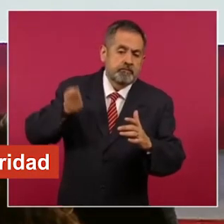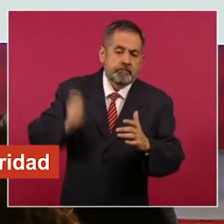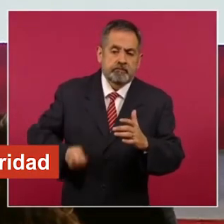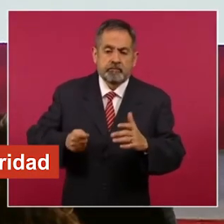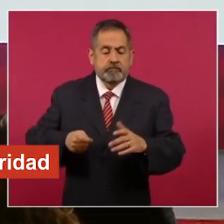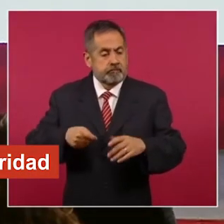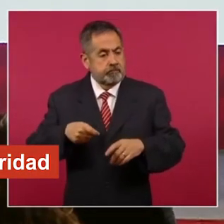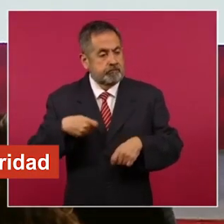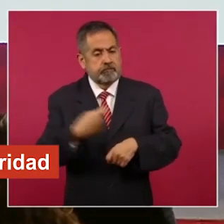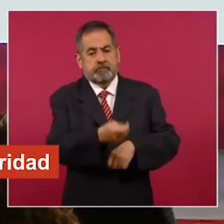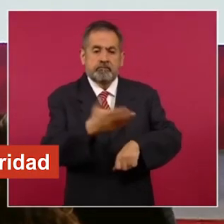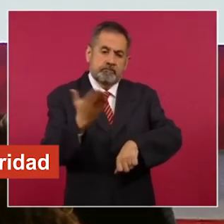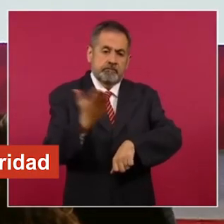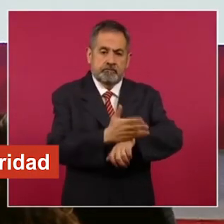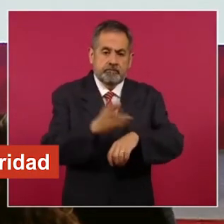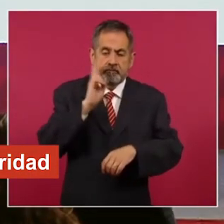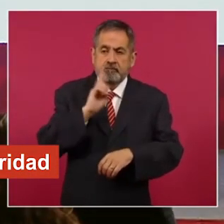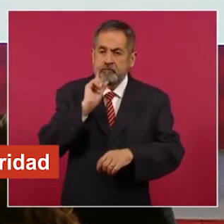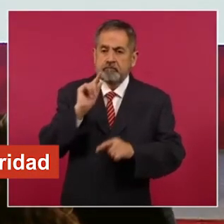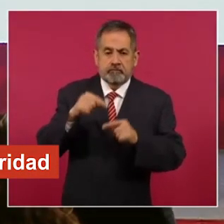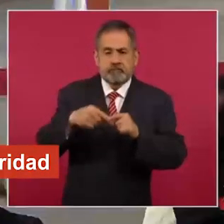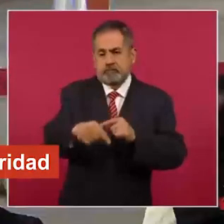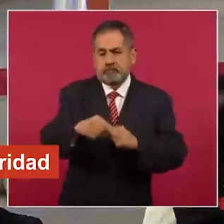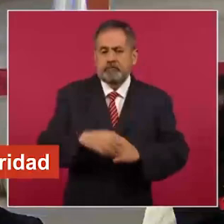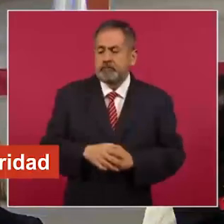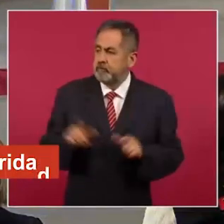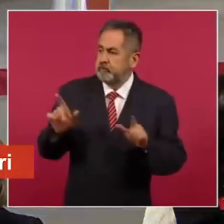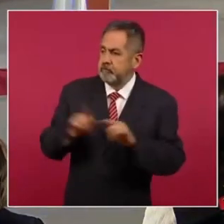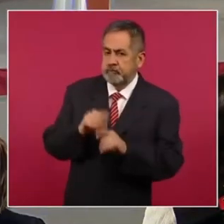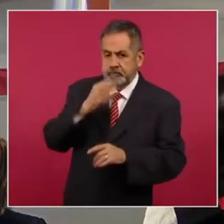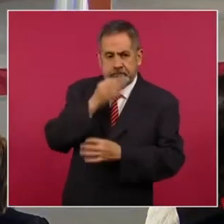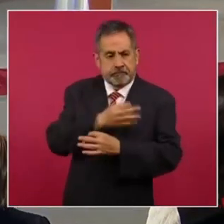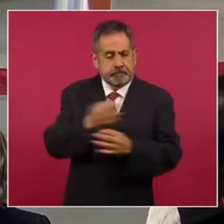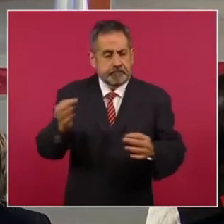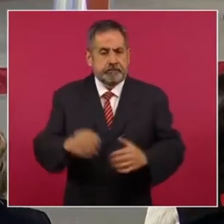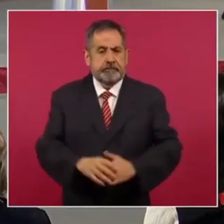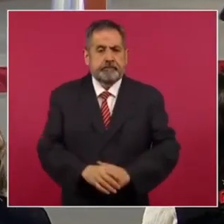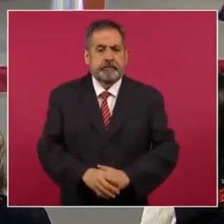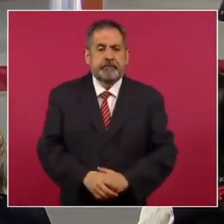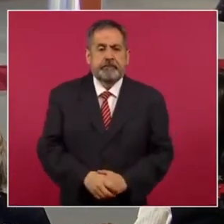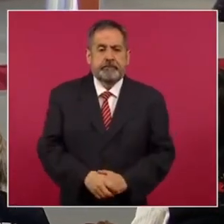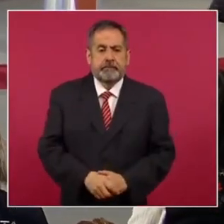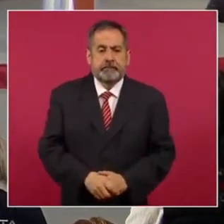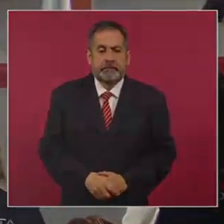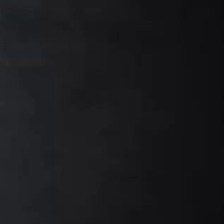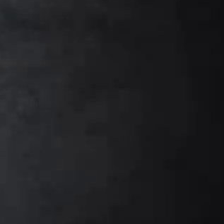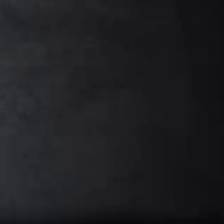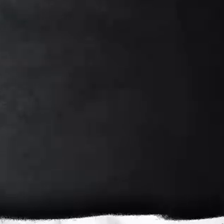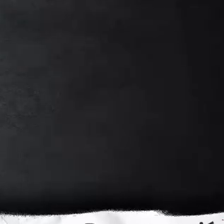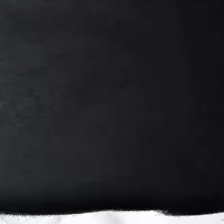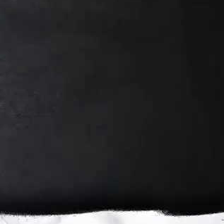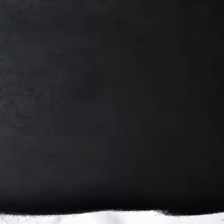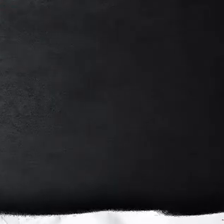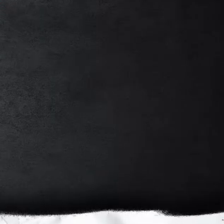informar sobre nuevas sentencias condenatorias. ¿Sería cuánto? ¿Sería?